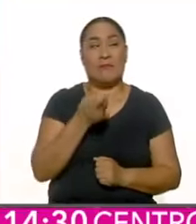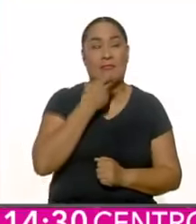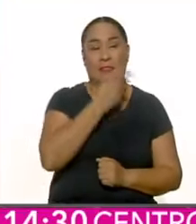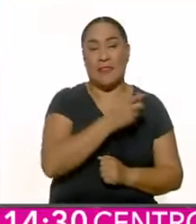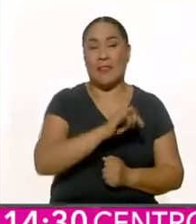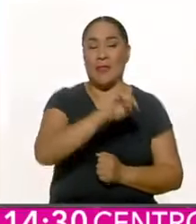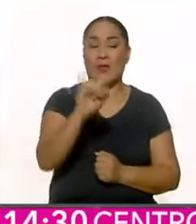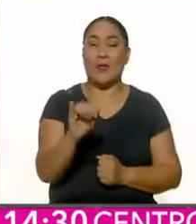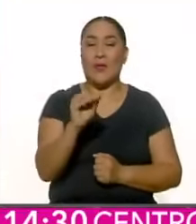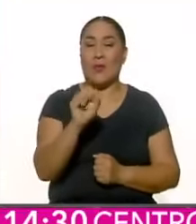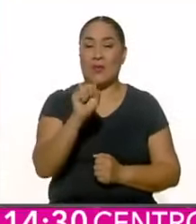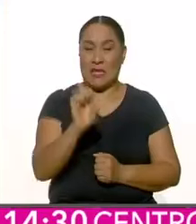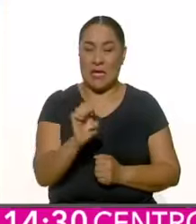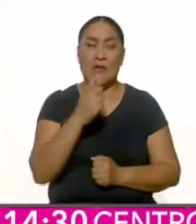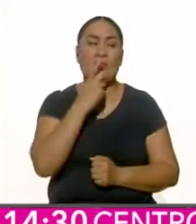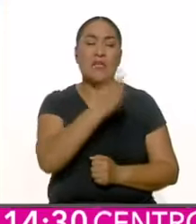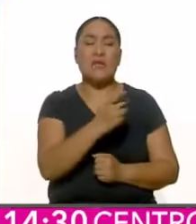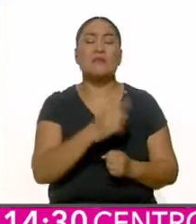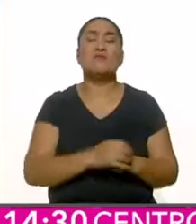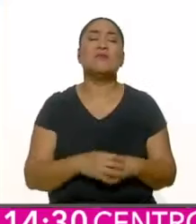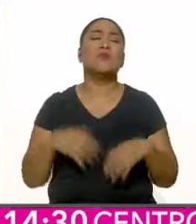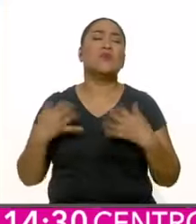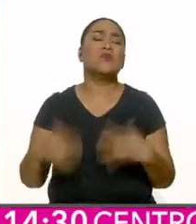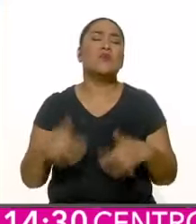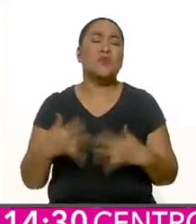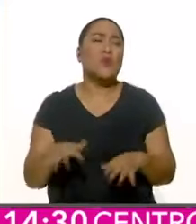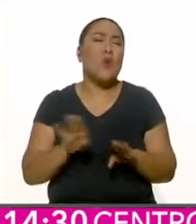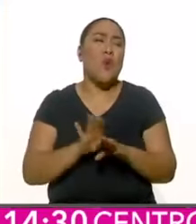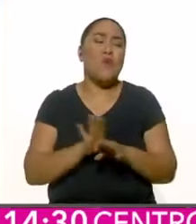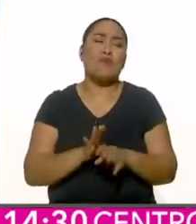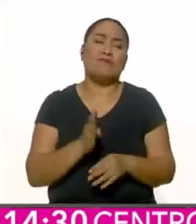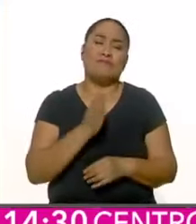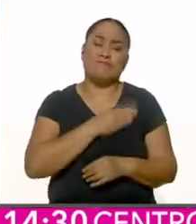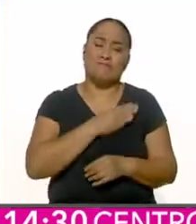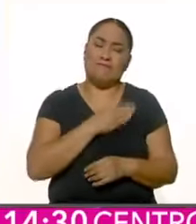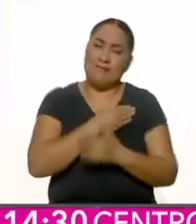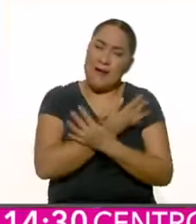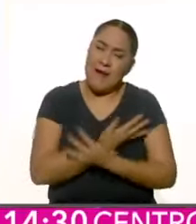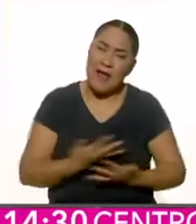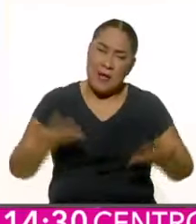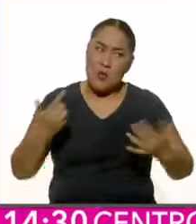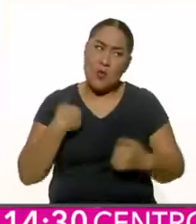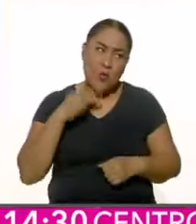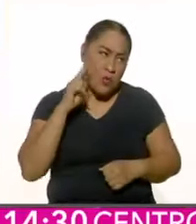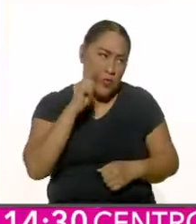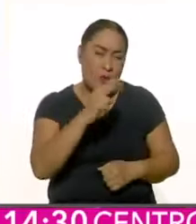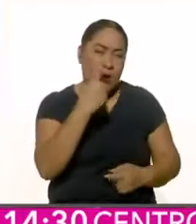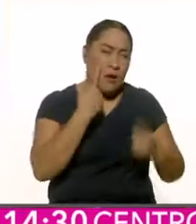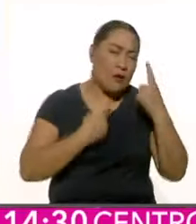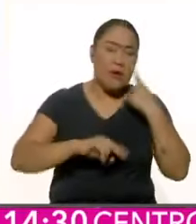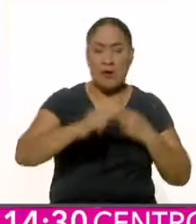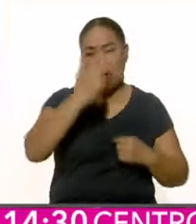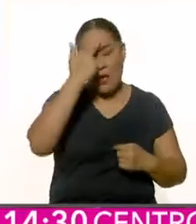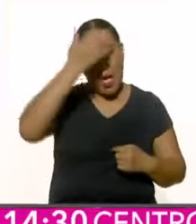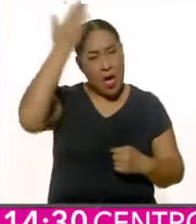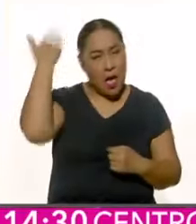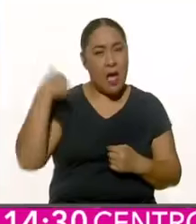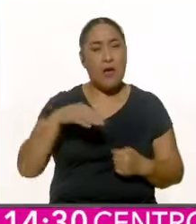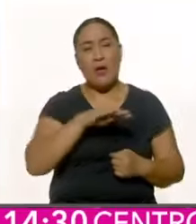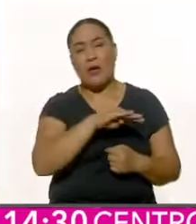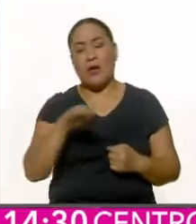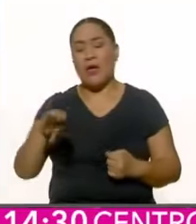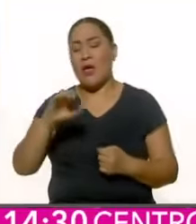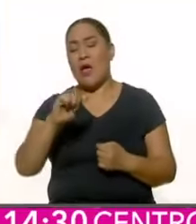José Saramago, ese gigante bondadoso a quien vi llorar por la masacre de